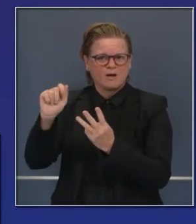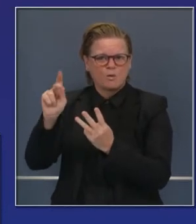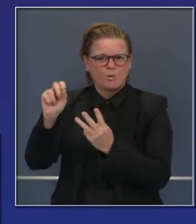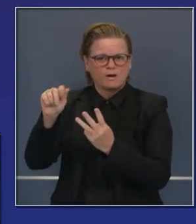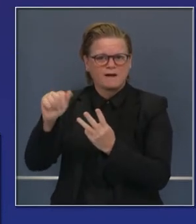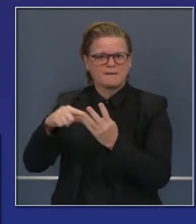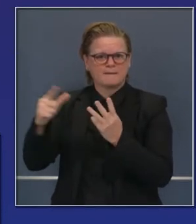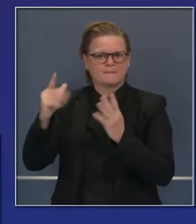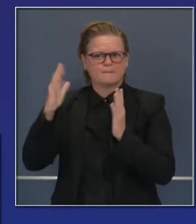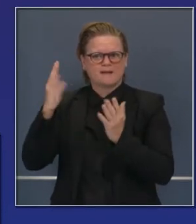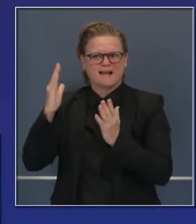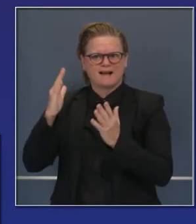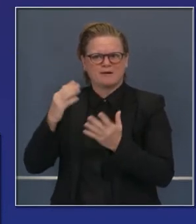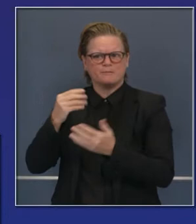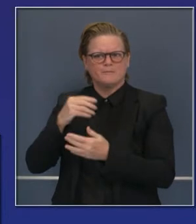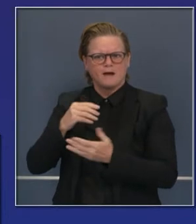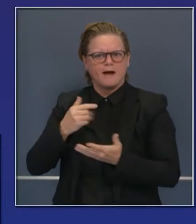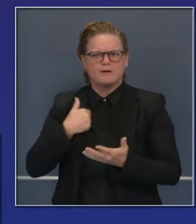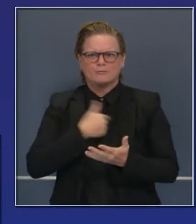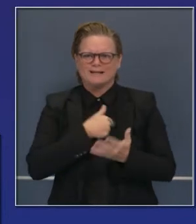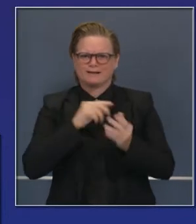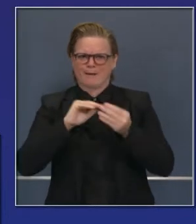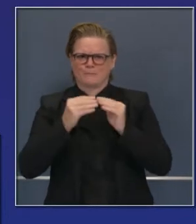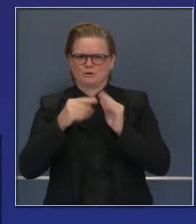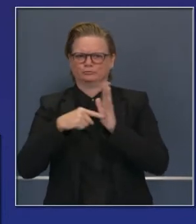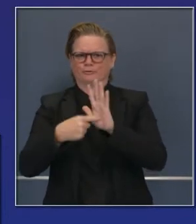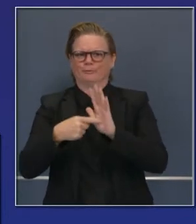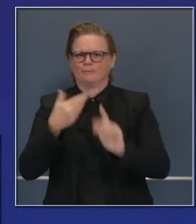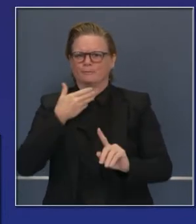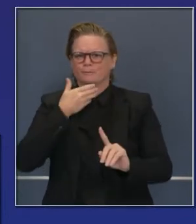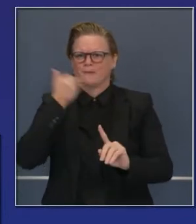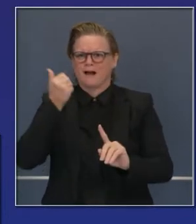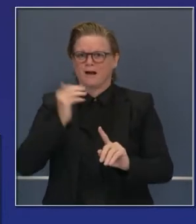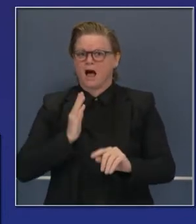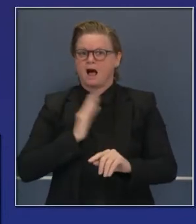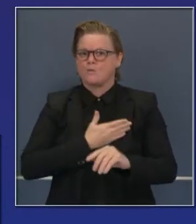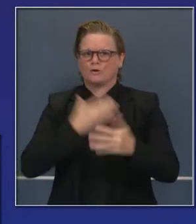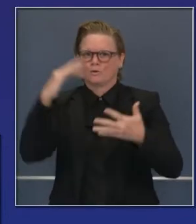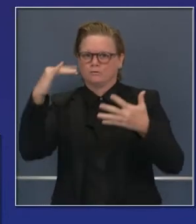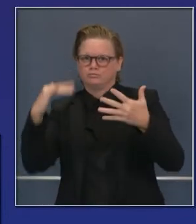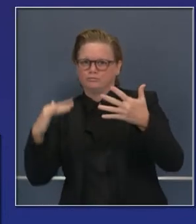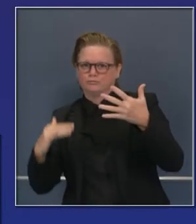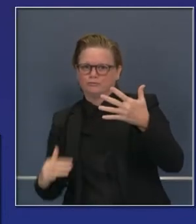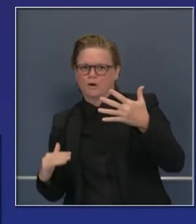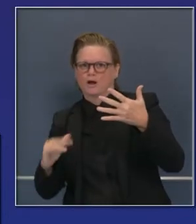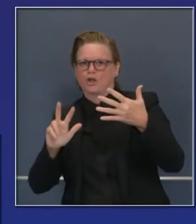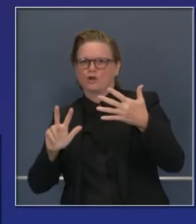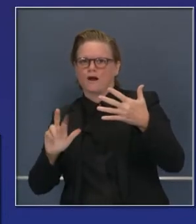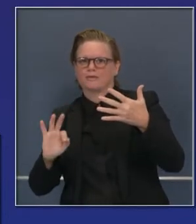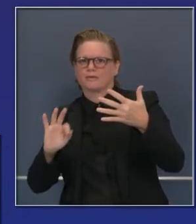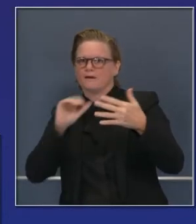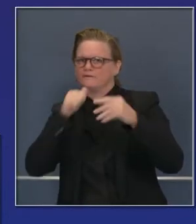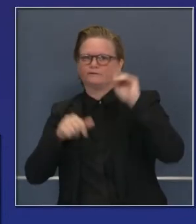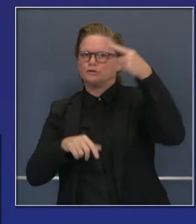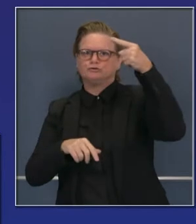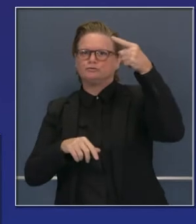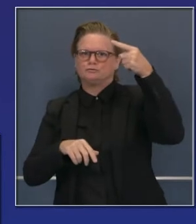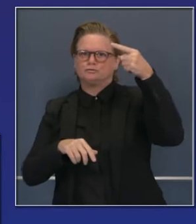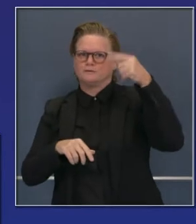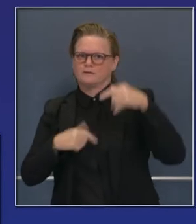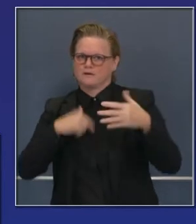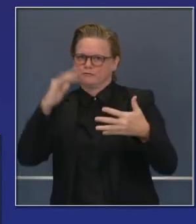Relativamente, estamos mejor que la gran mayoría de los estados. Número 39 ahorita en el país,